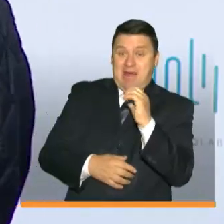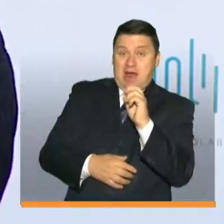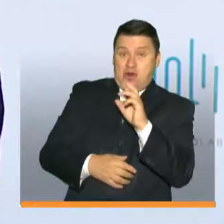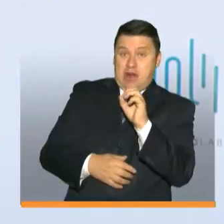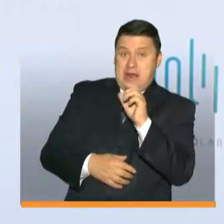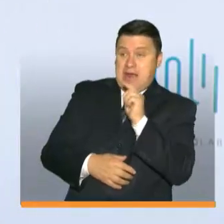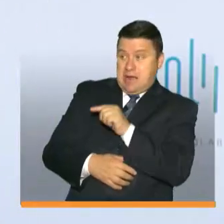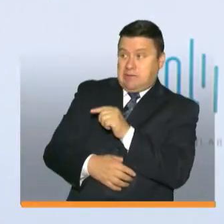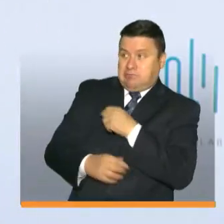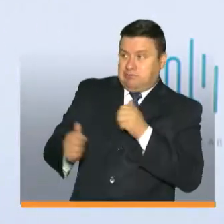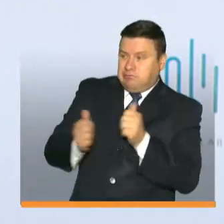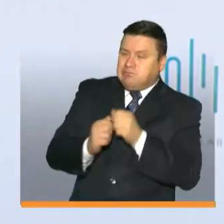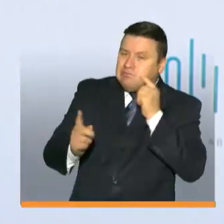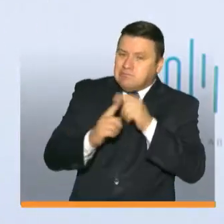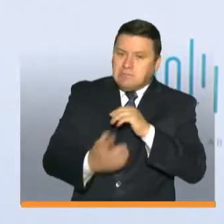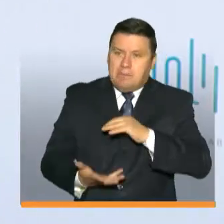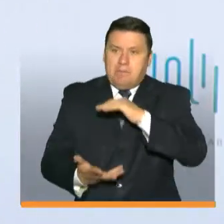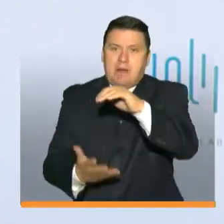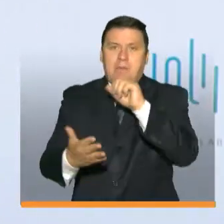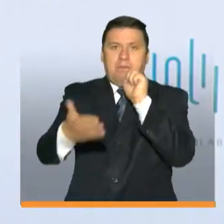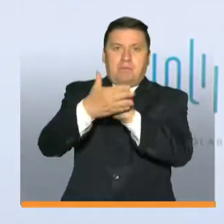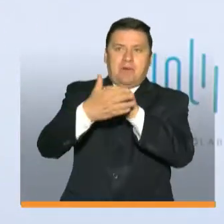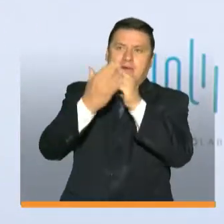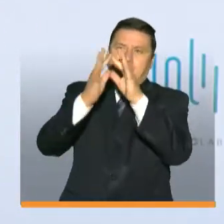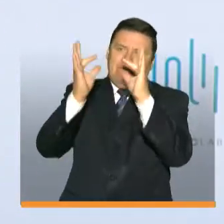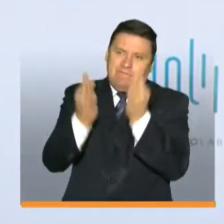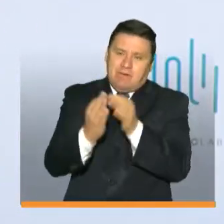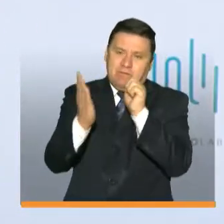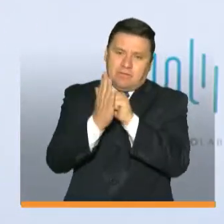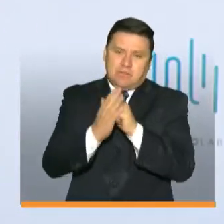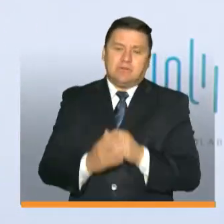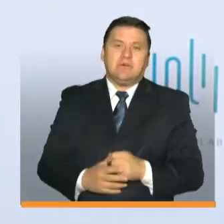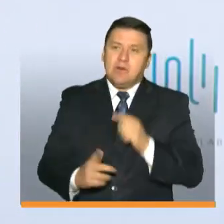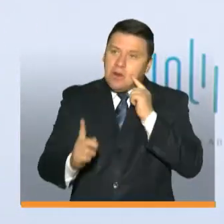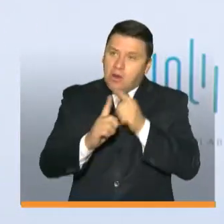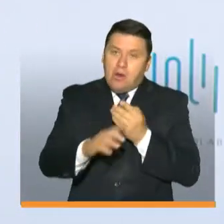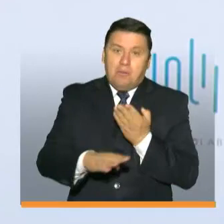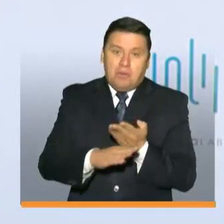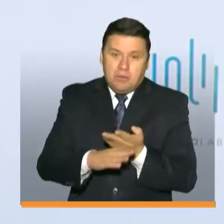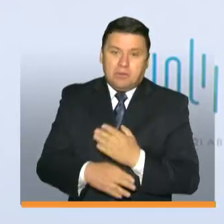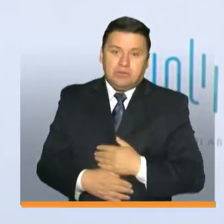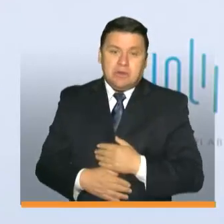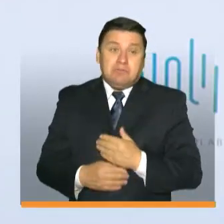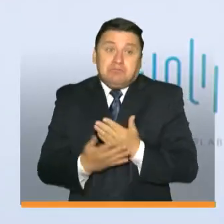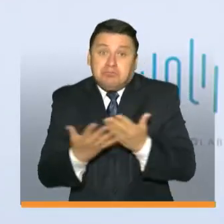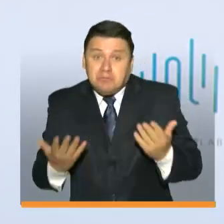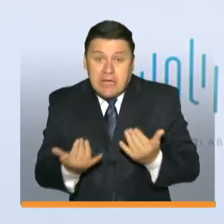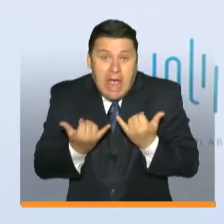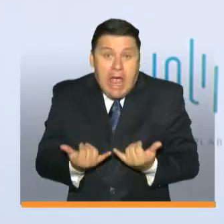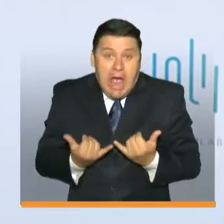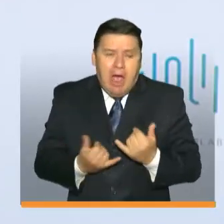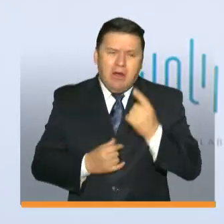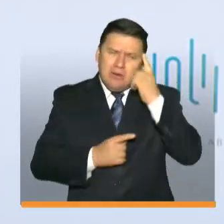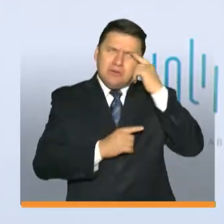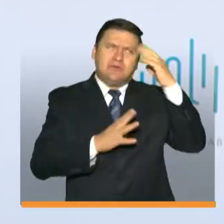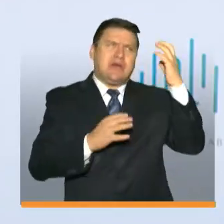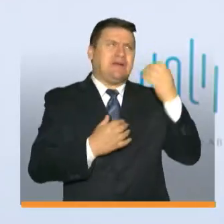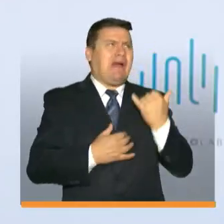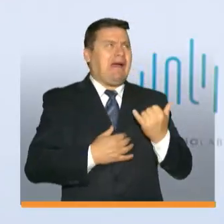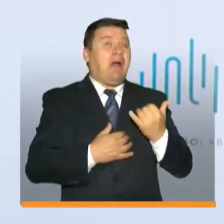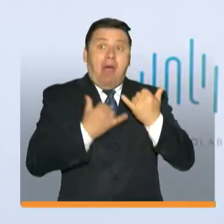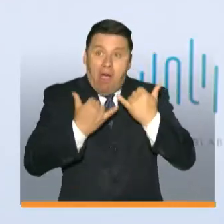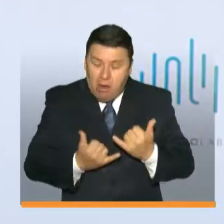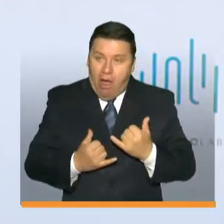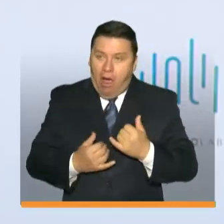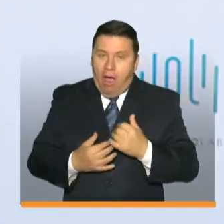entregarle los mercados en la puerta a las familias colombianas. Y ese propósito que de alguna manera en su momento era un sueño, hoy lo hemos logrado